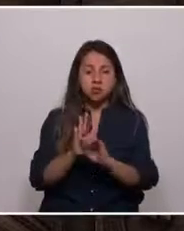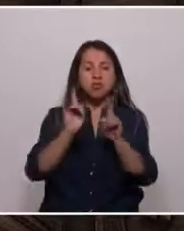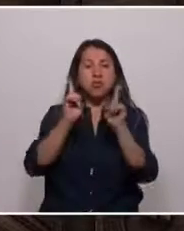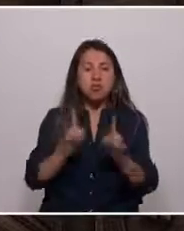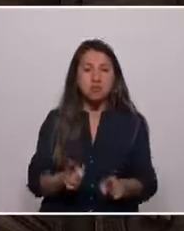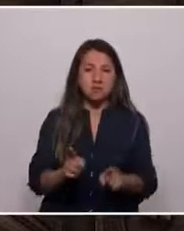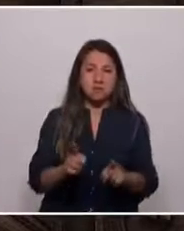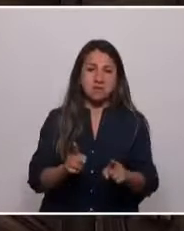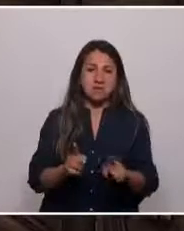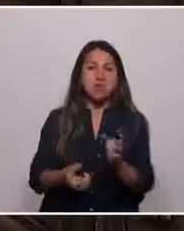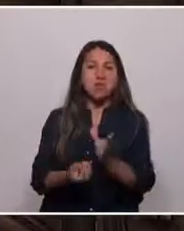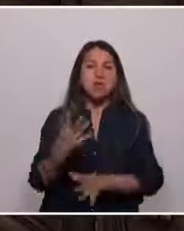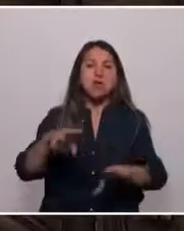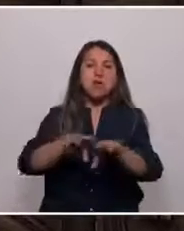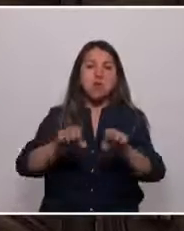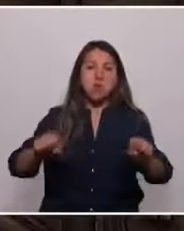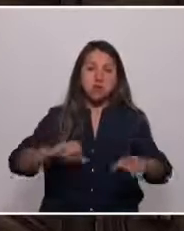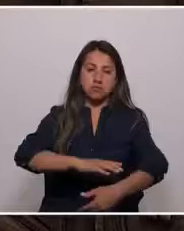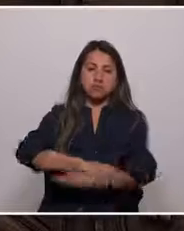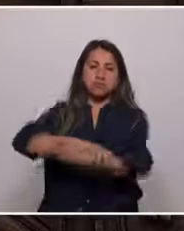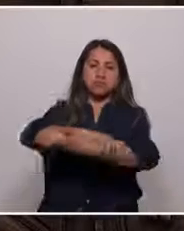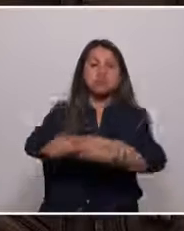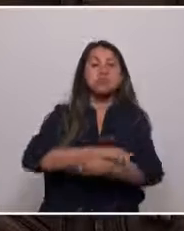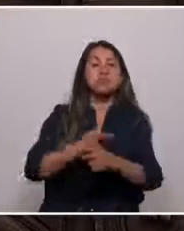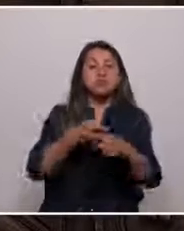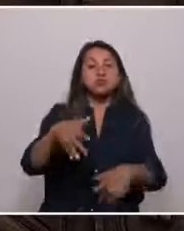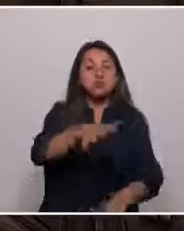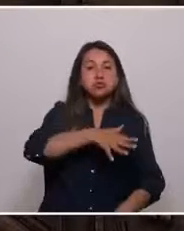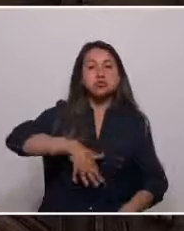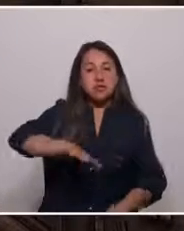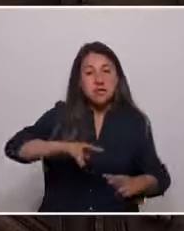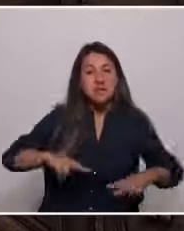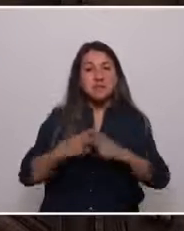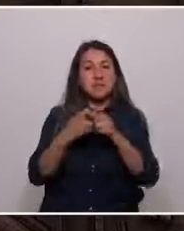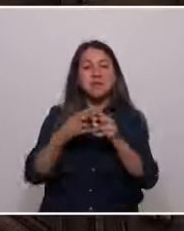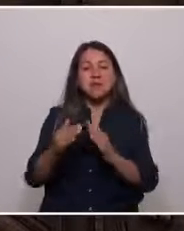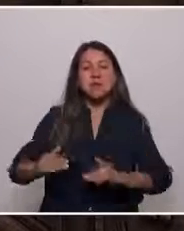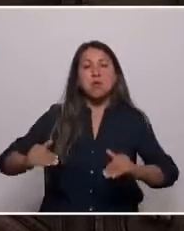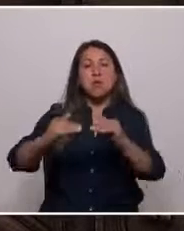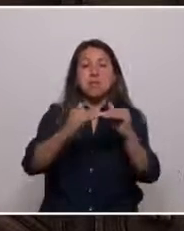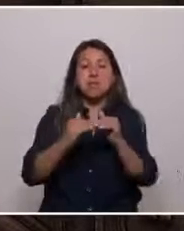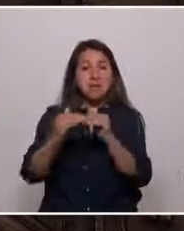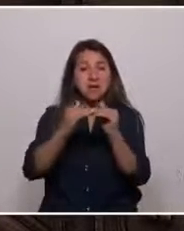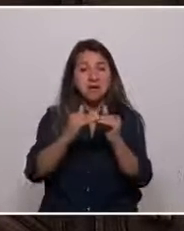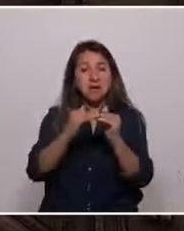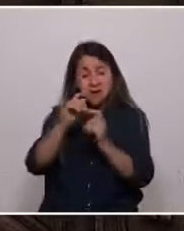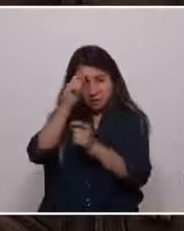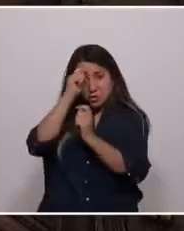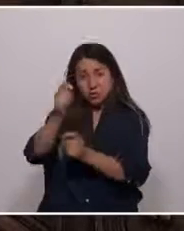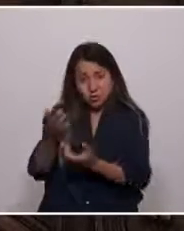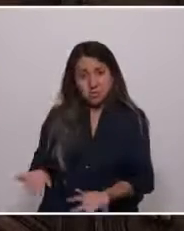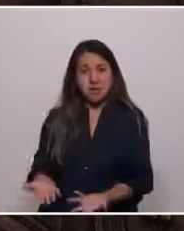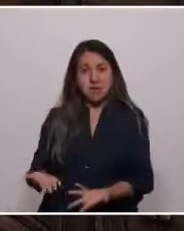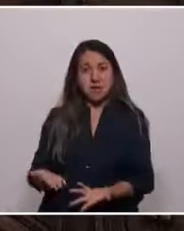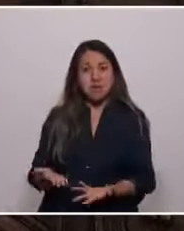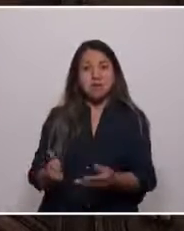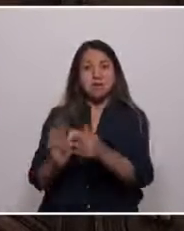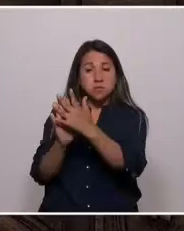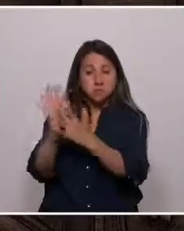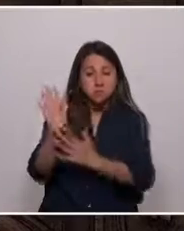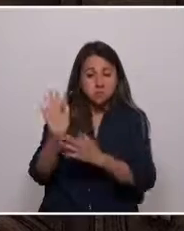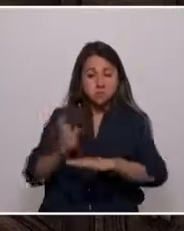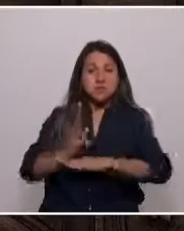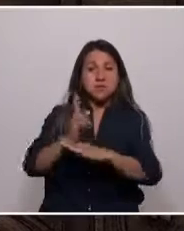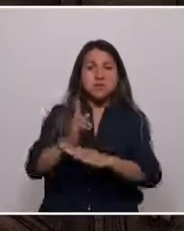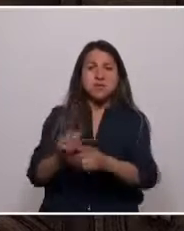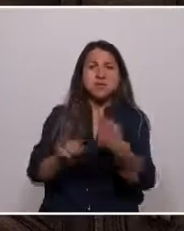síntesis de un nuevo pacto social, una herramienta de igualdad y reconocimiento, un texto que represente la diversidad de